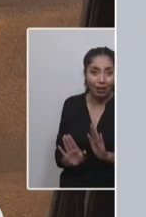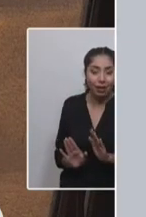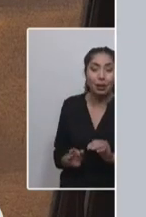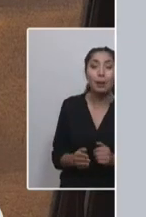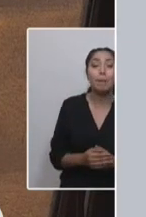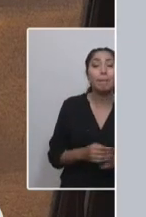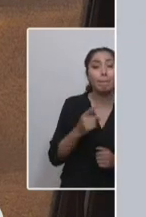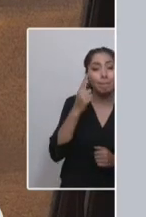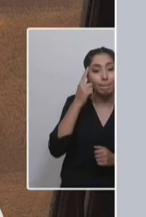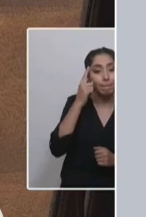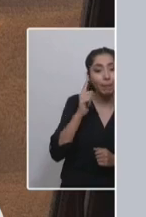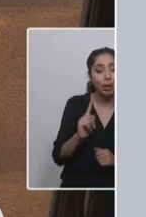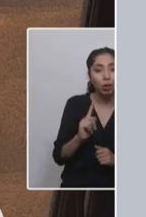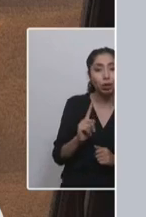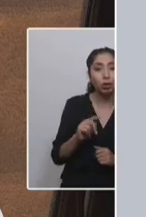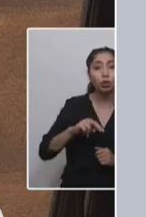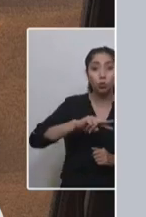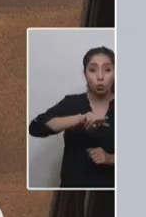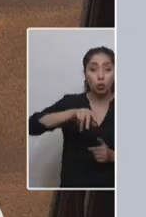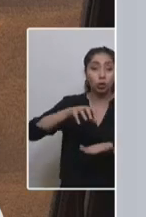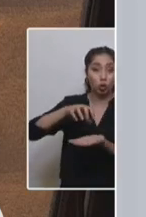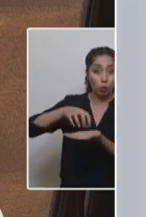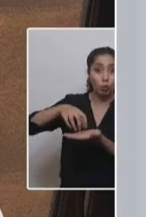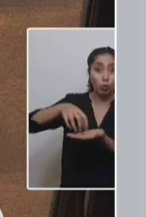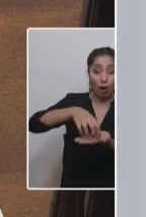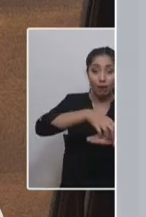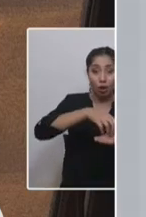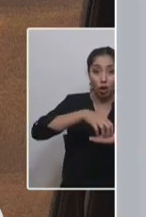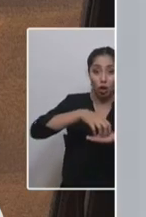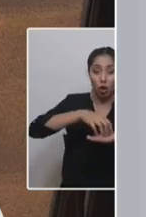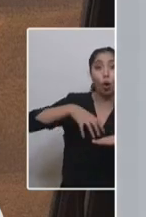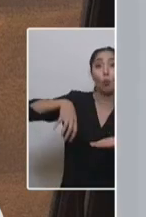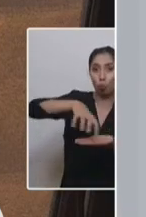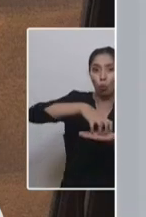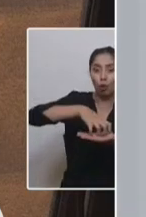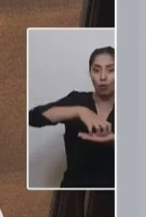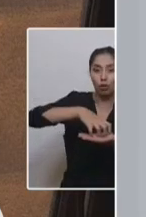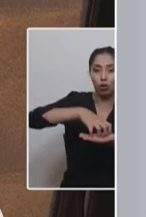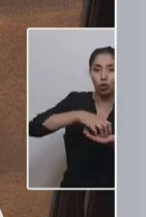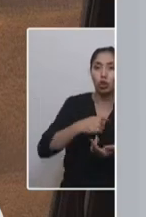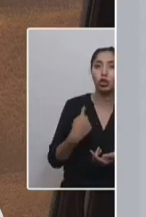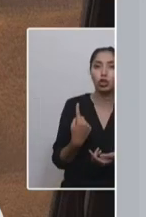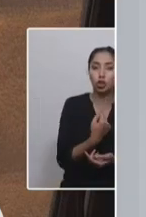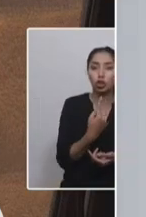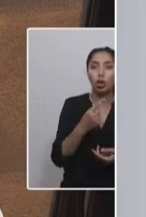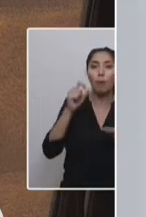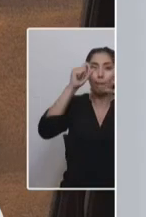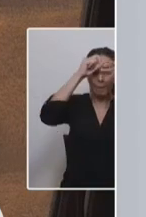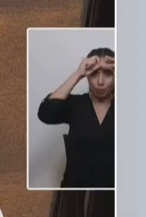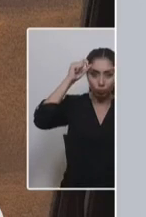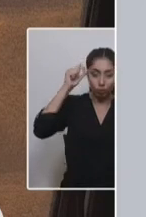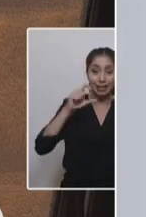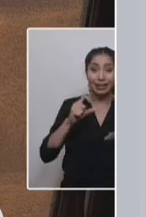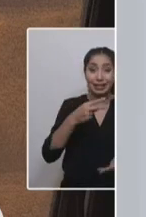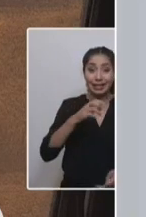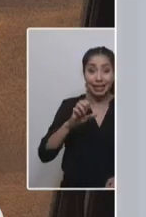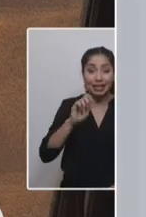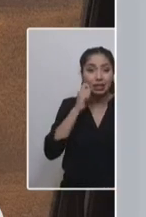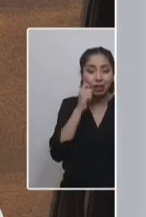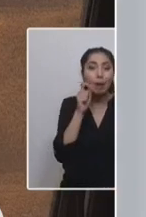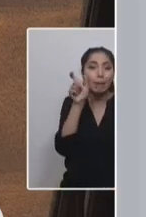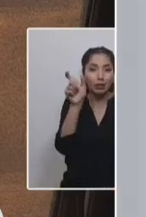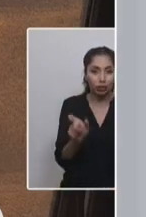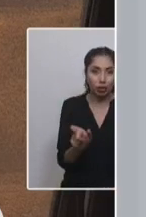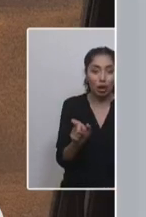necesidades de los tratados internacionales y del organismo internacionales. Hay otras que sí son un poco más disruptivas, por así